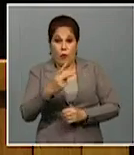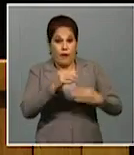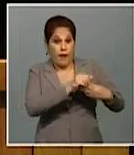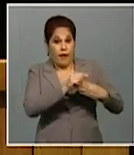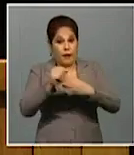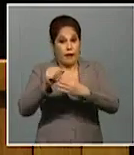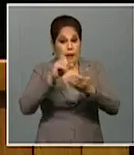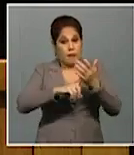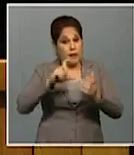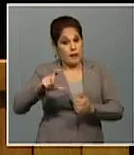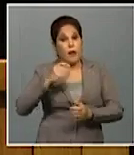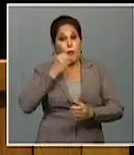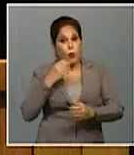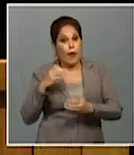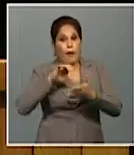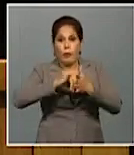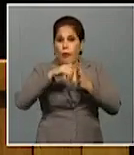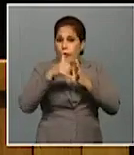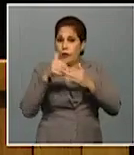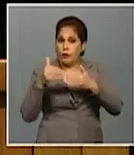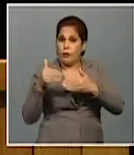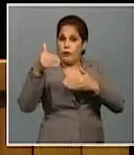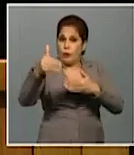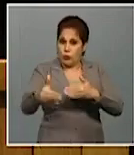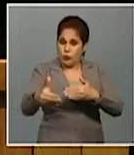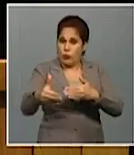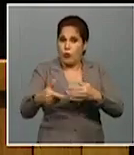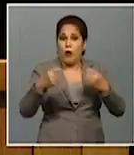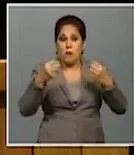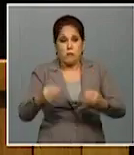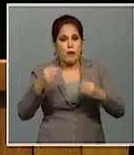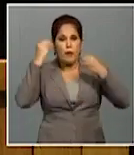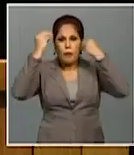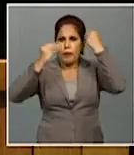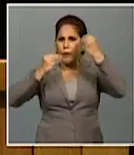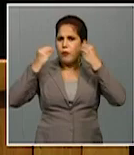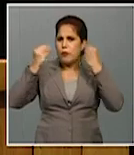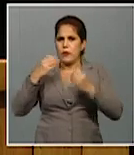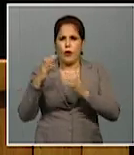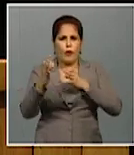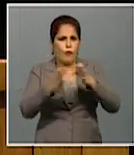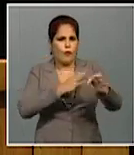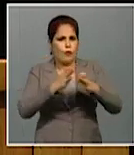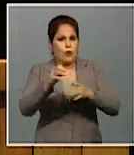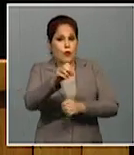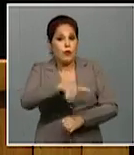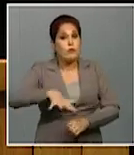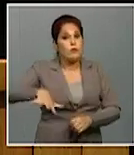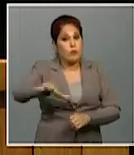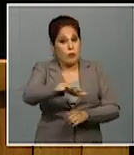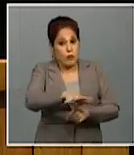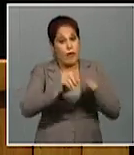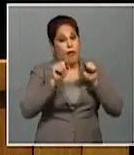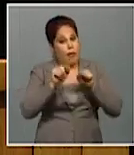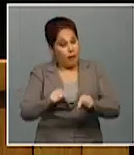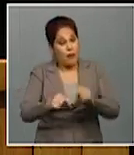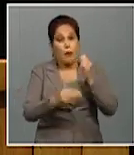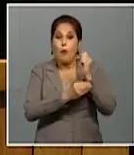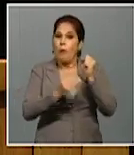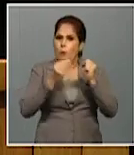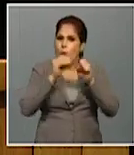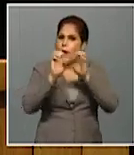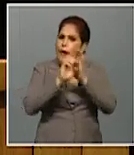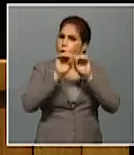liderazgo capaz de proyectarse en su ámbito con auténticas preocupaciones por el funcionamiento de la sociedad y con poder de